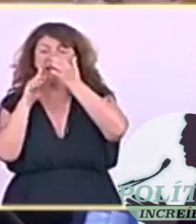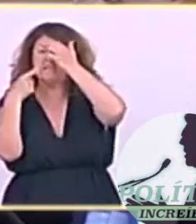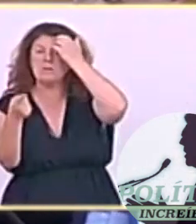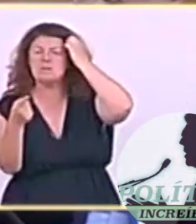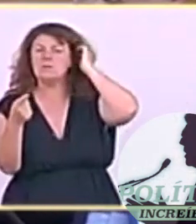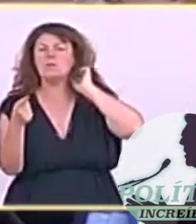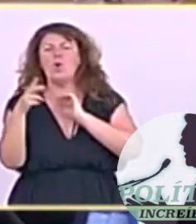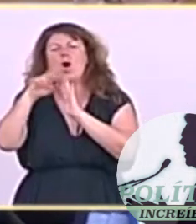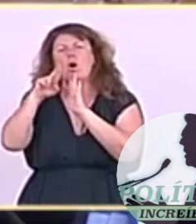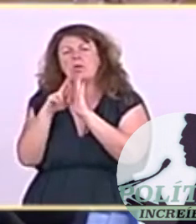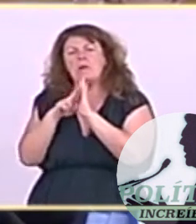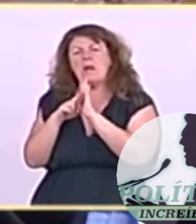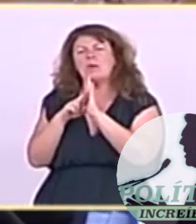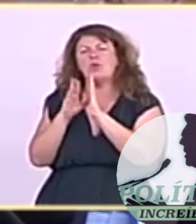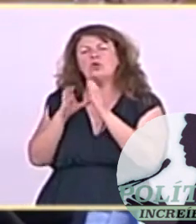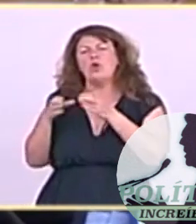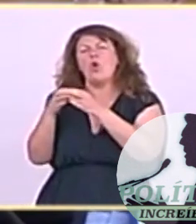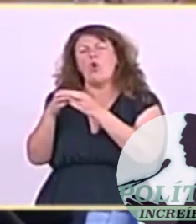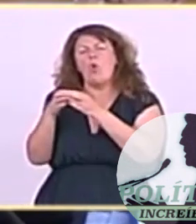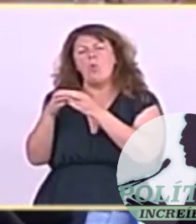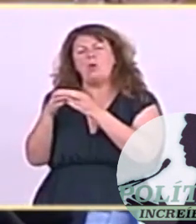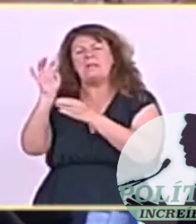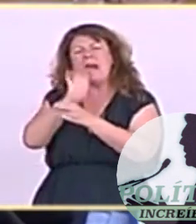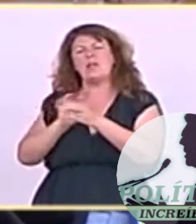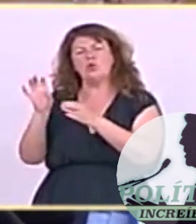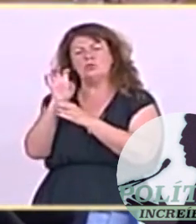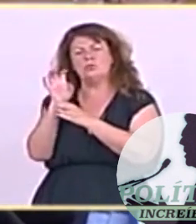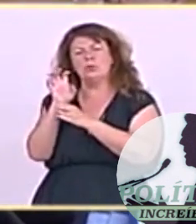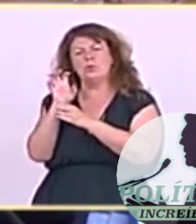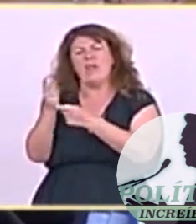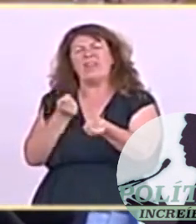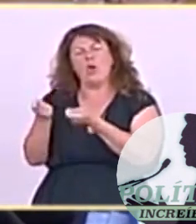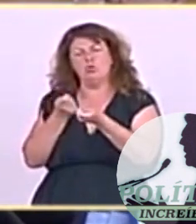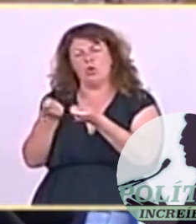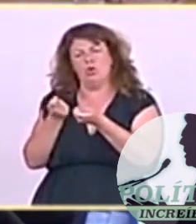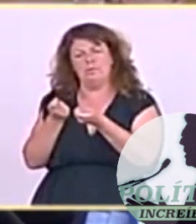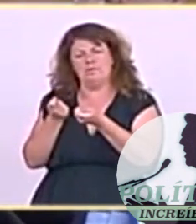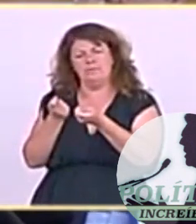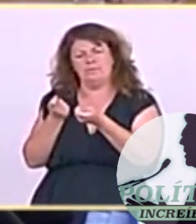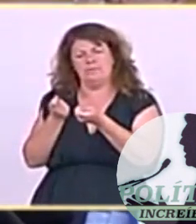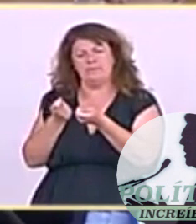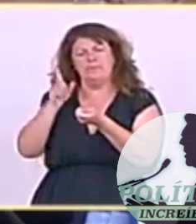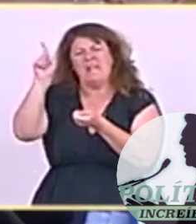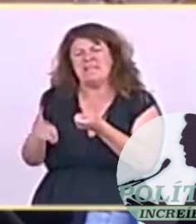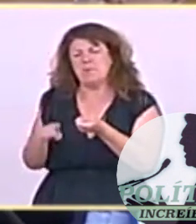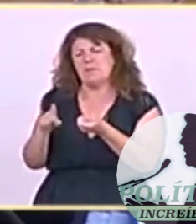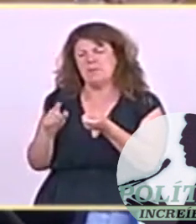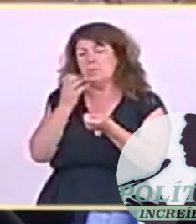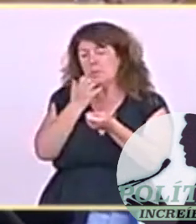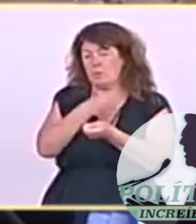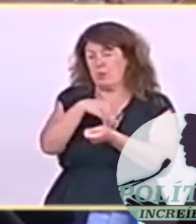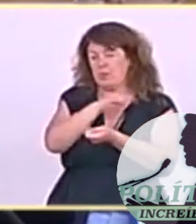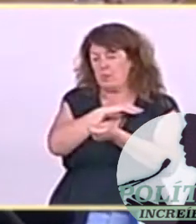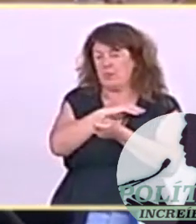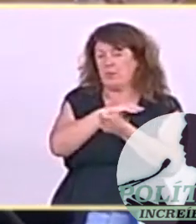comunitario de control, y también, por ejemplo, en el caso de España, 29 puertos acreditados donde pueden